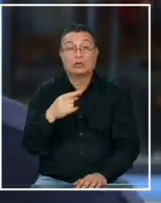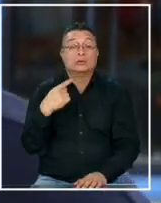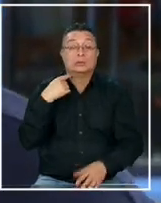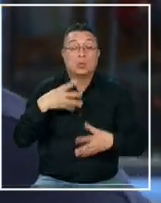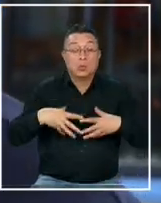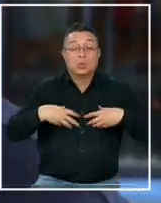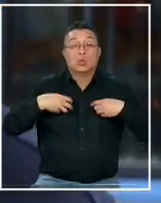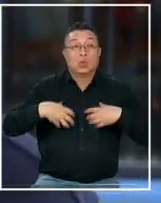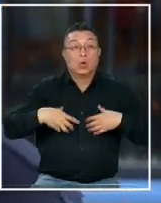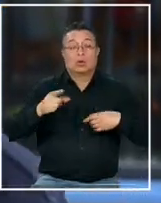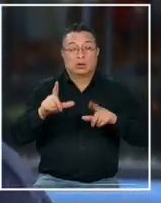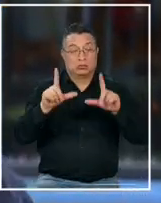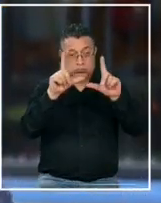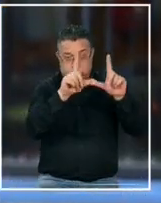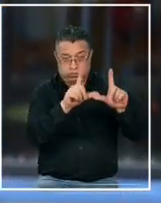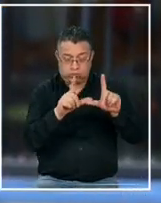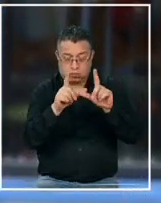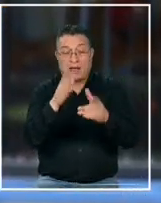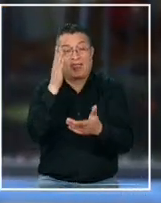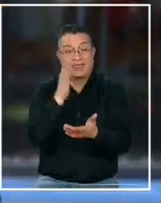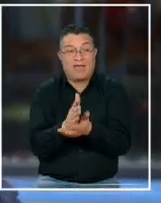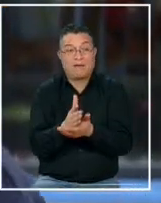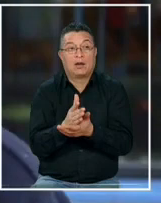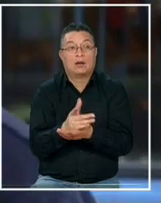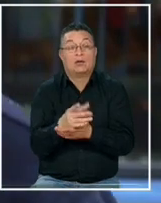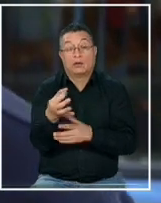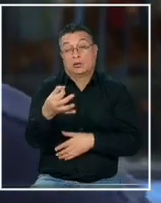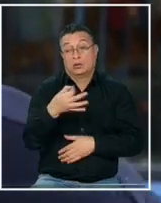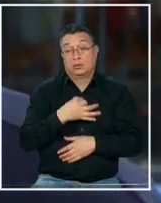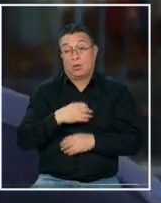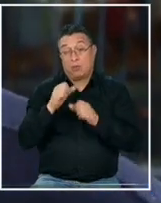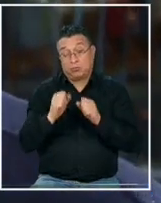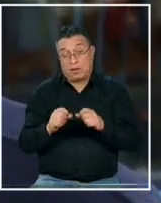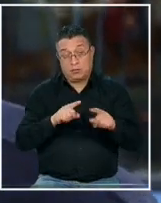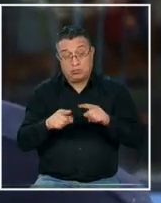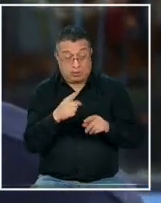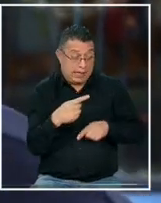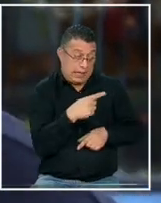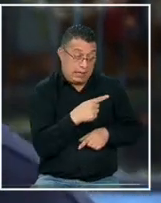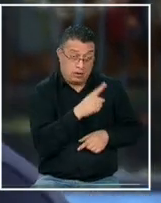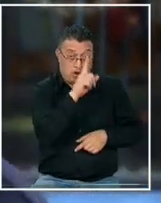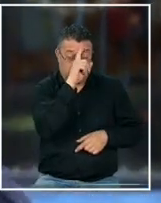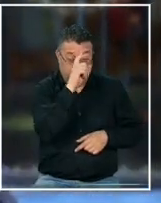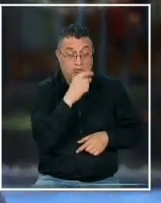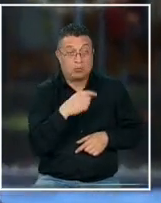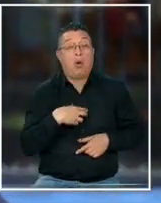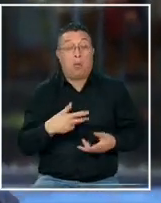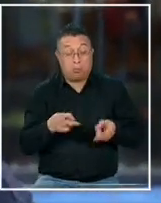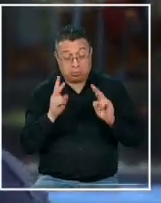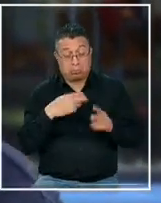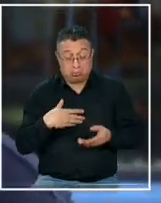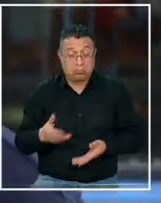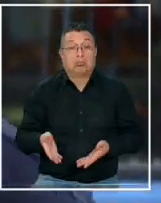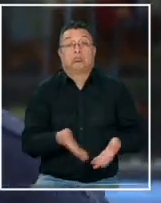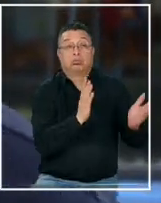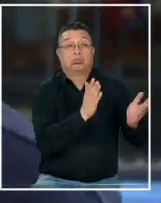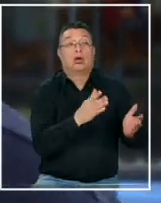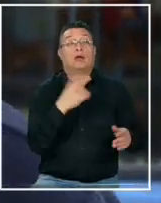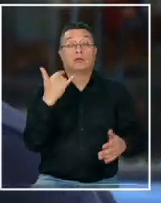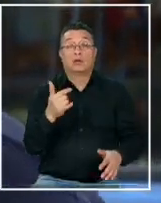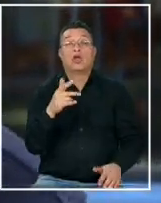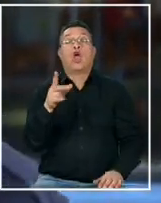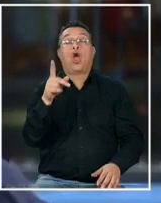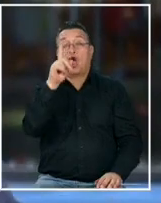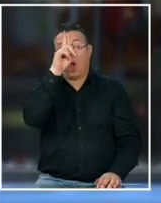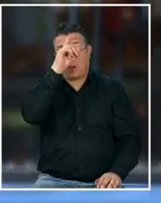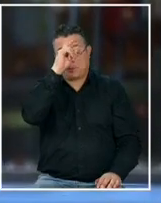respiratoria era la radioterapia ante eso me dijeron ¿por qué no hacer la gestión ante el hospital? yo las hice y finalmente el hospital